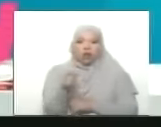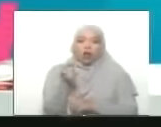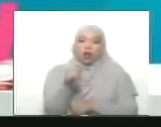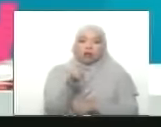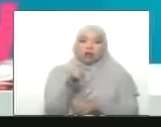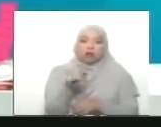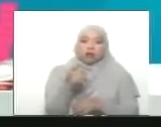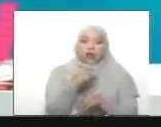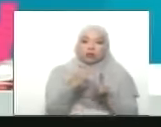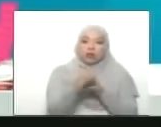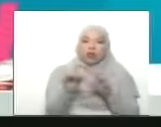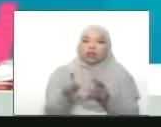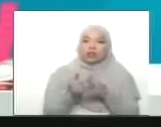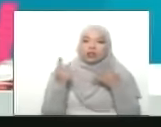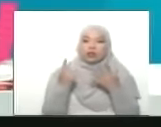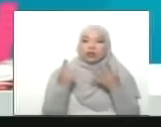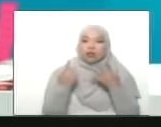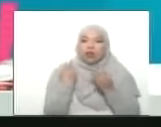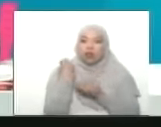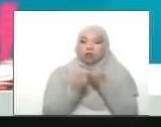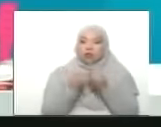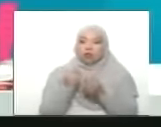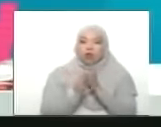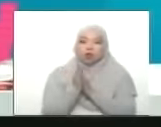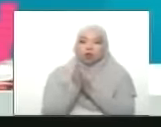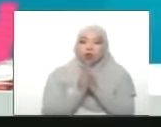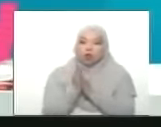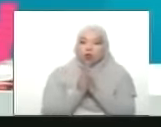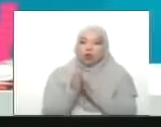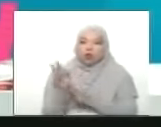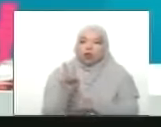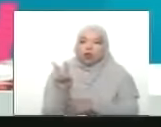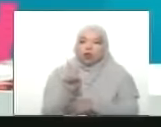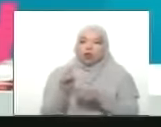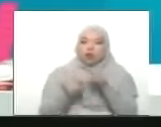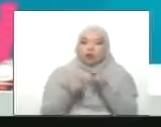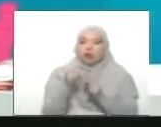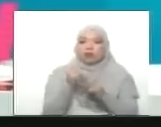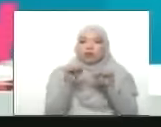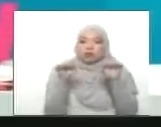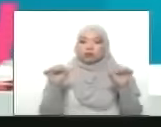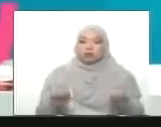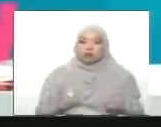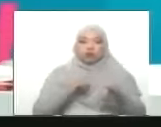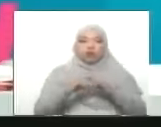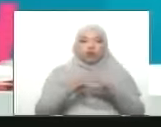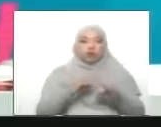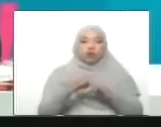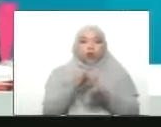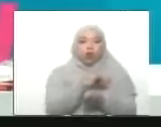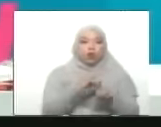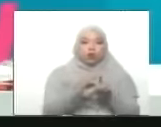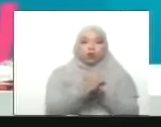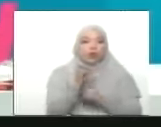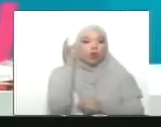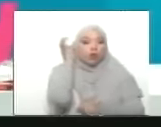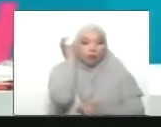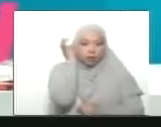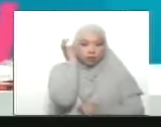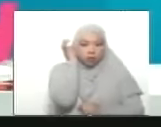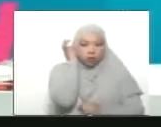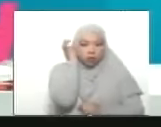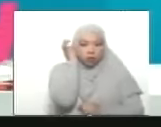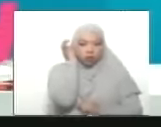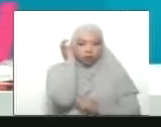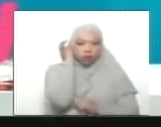al sexto vértice de crear y construir en Venezuela Ernesto un sistema de comunicación y cultura de la mujer